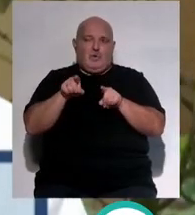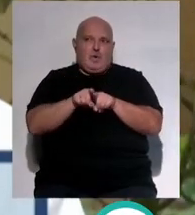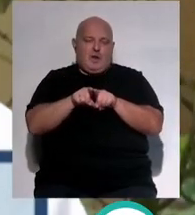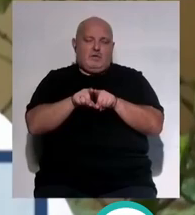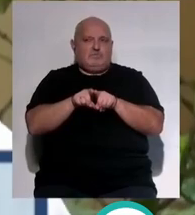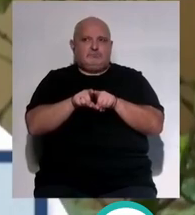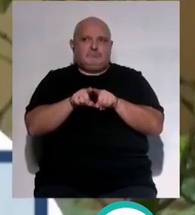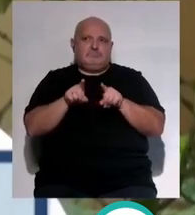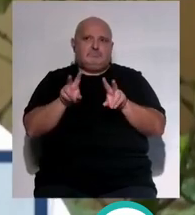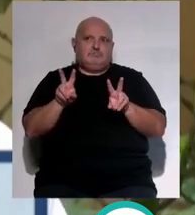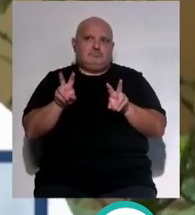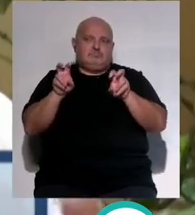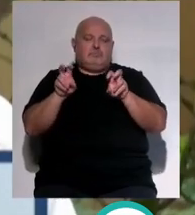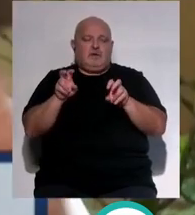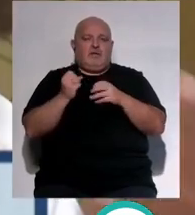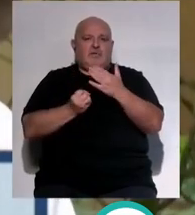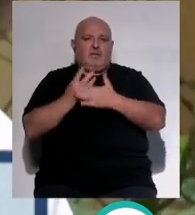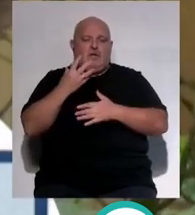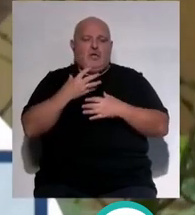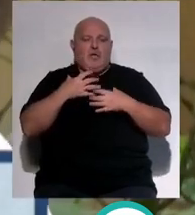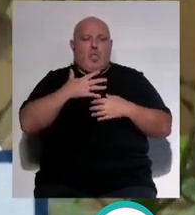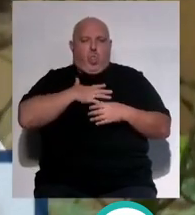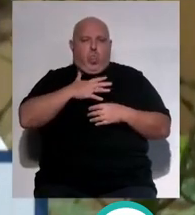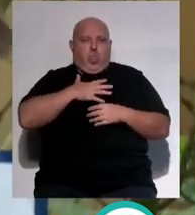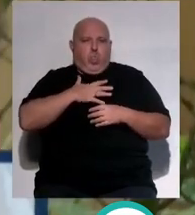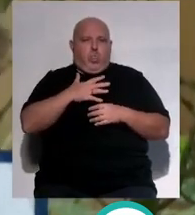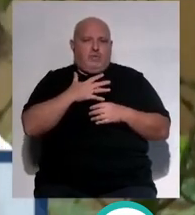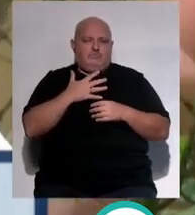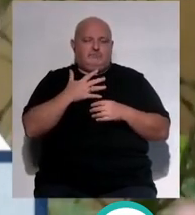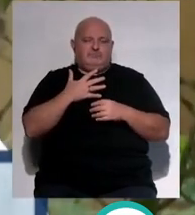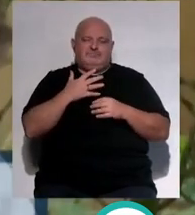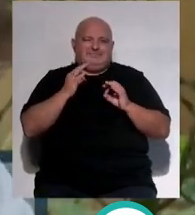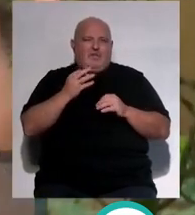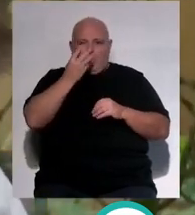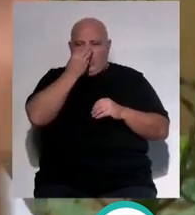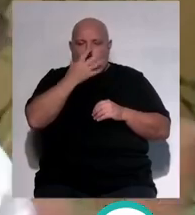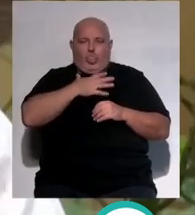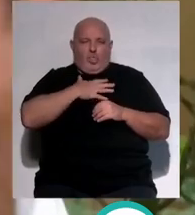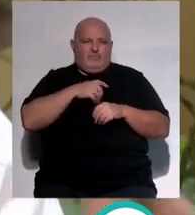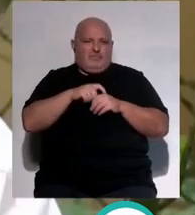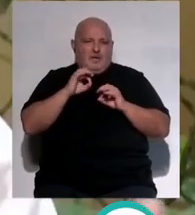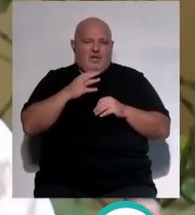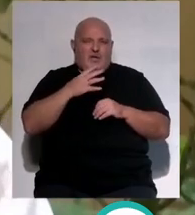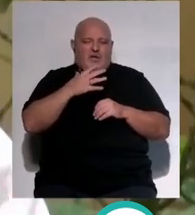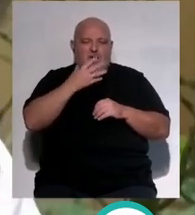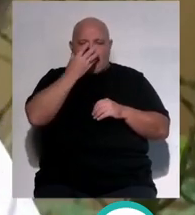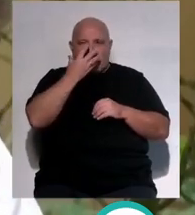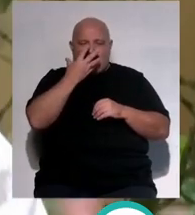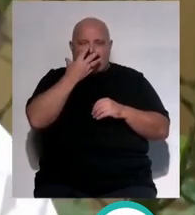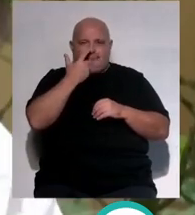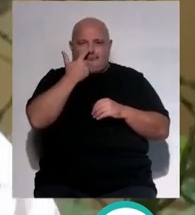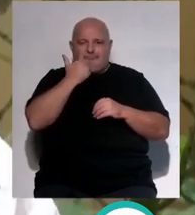producir catarros, los síntomas catarrales que todos conocemos como catarro de vías